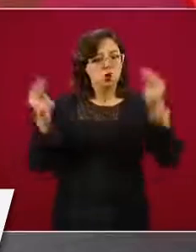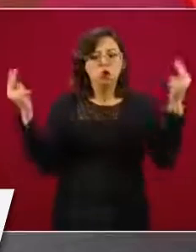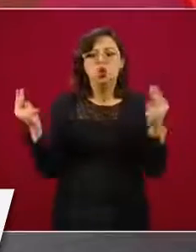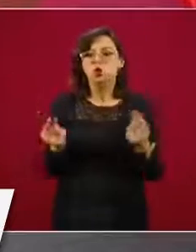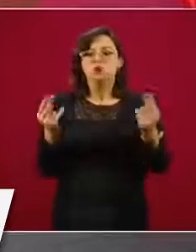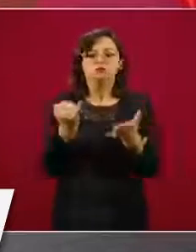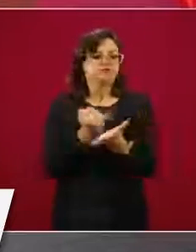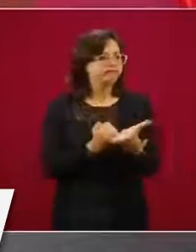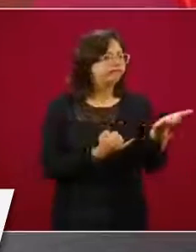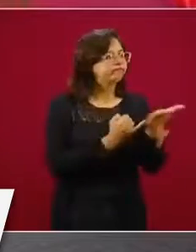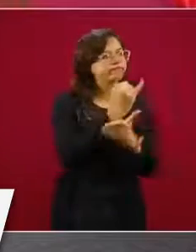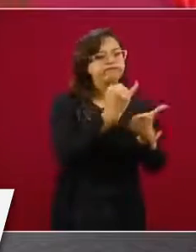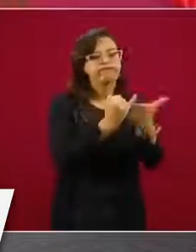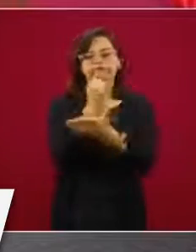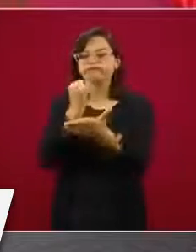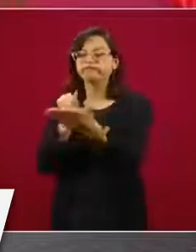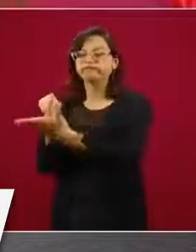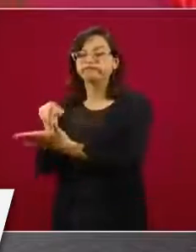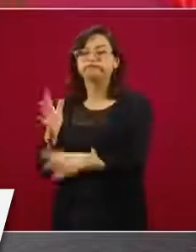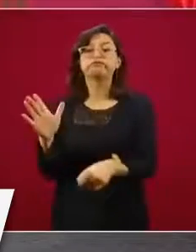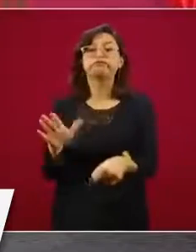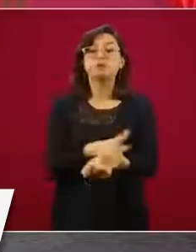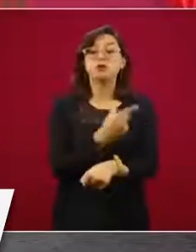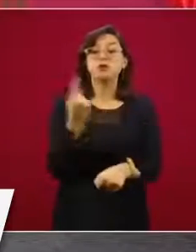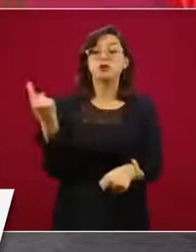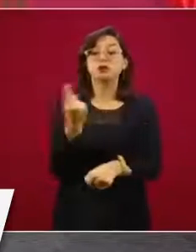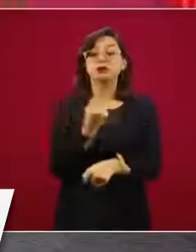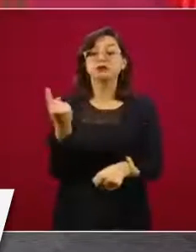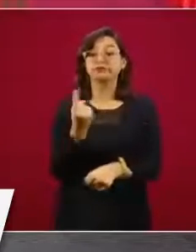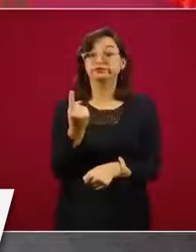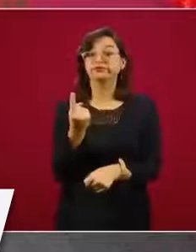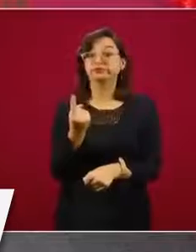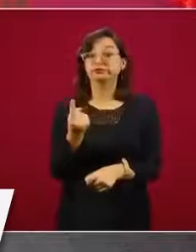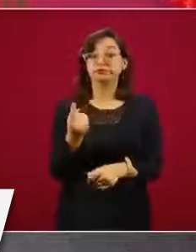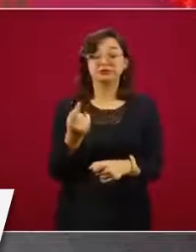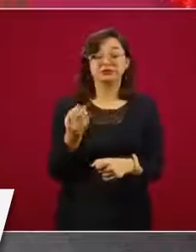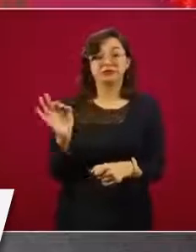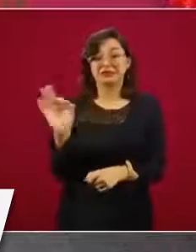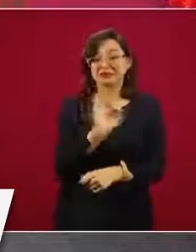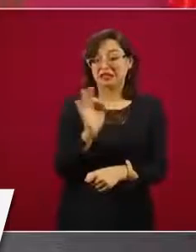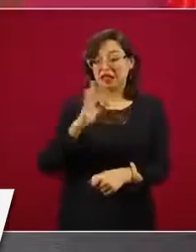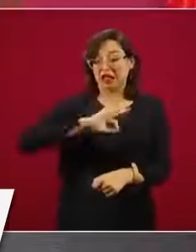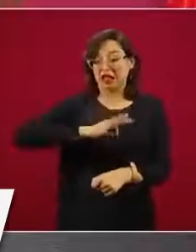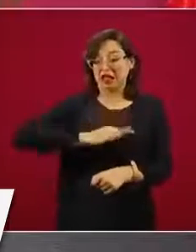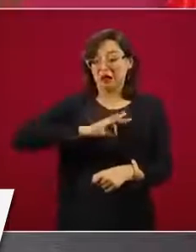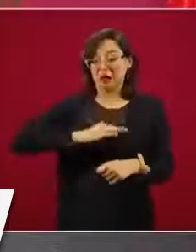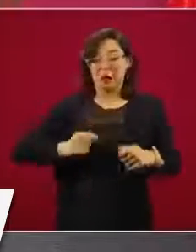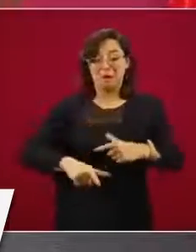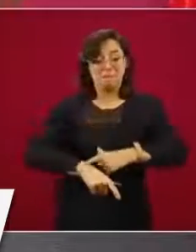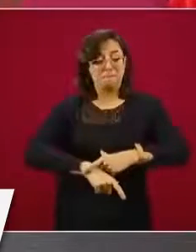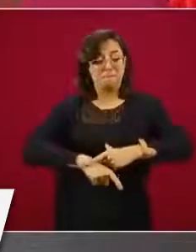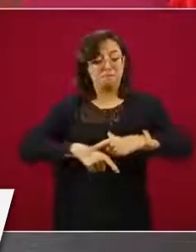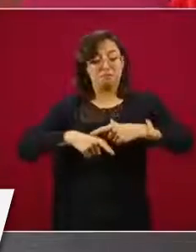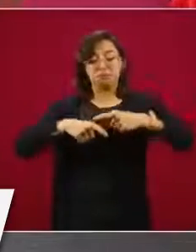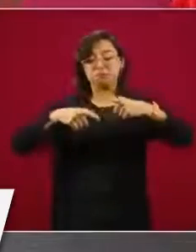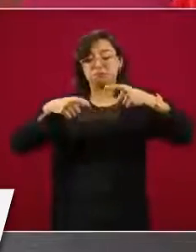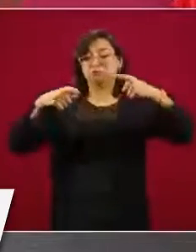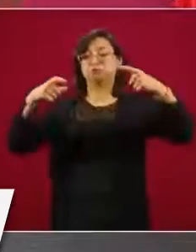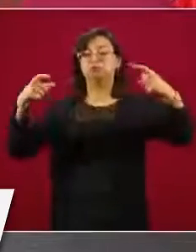urgencia porque podíamos ser rebasados. Y a partir de ahí